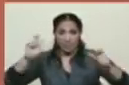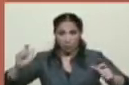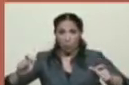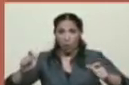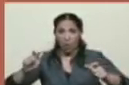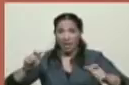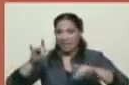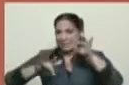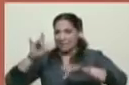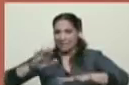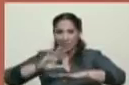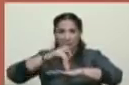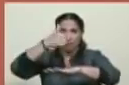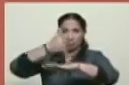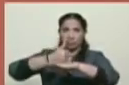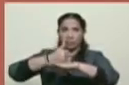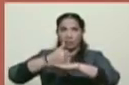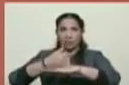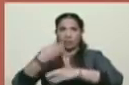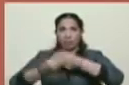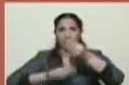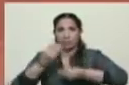hizo anoche esto.